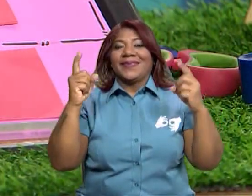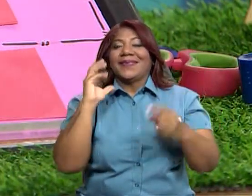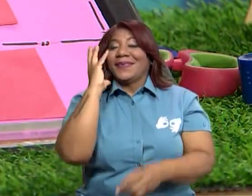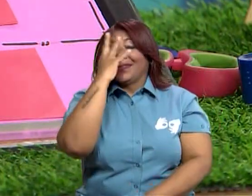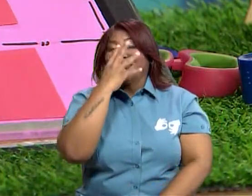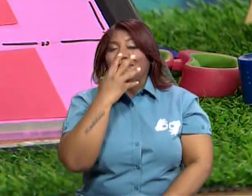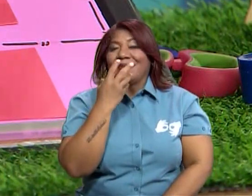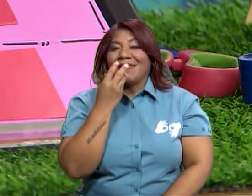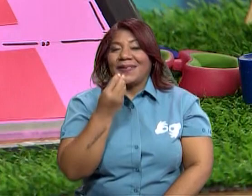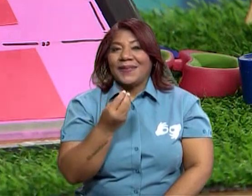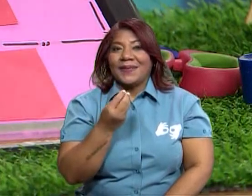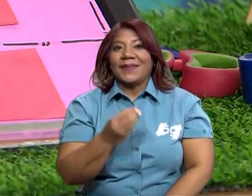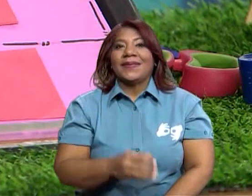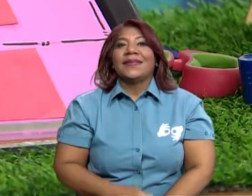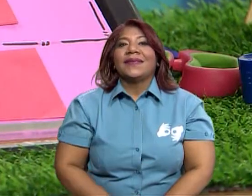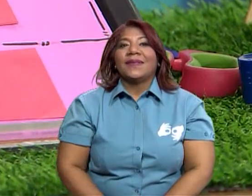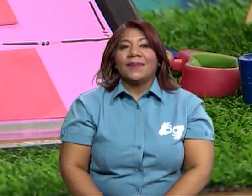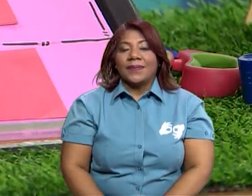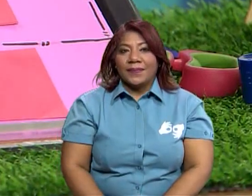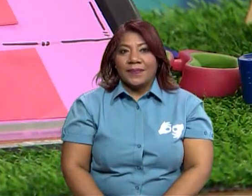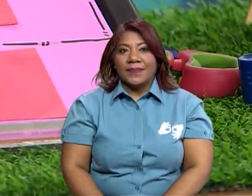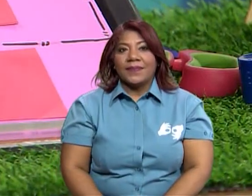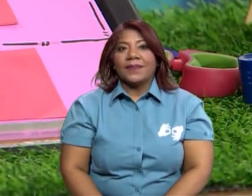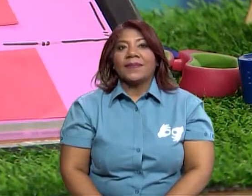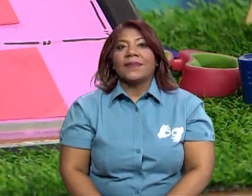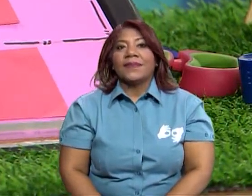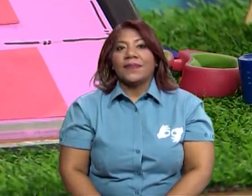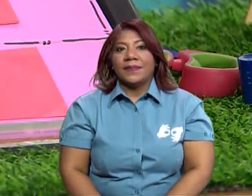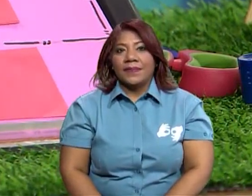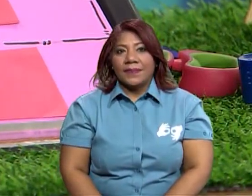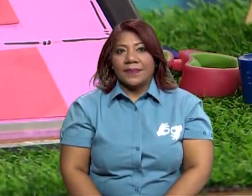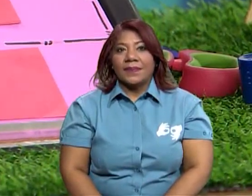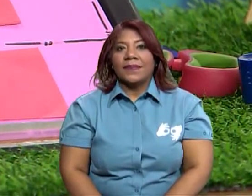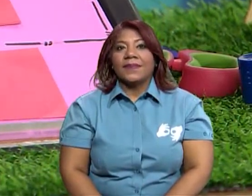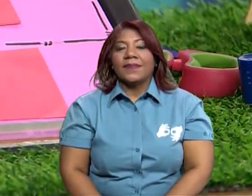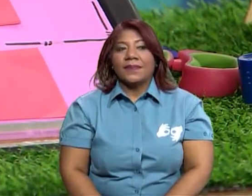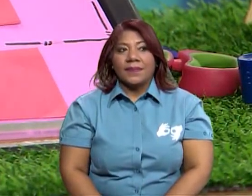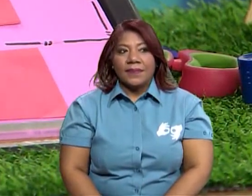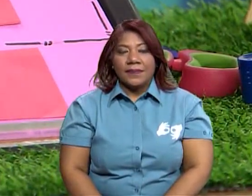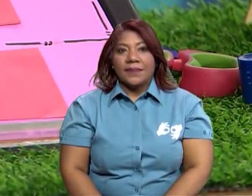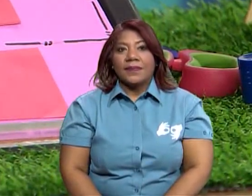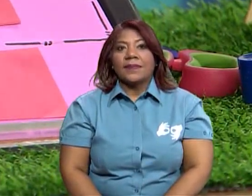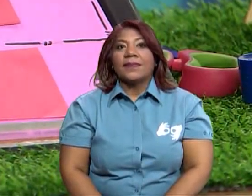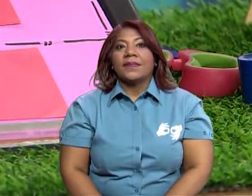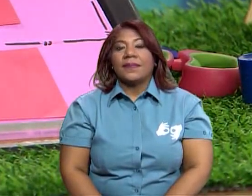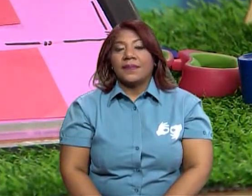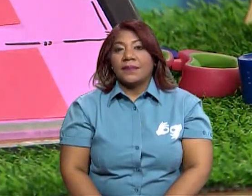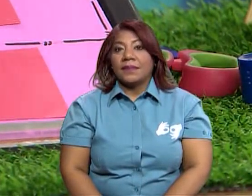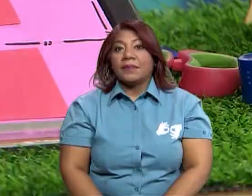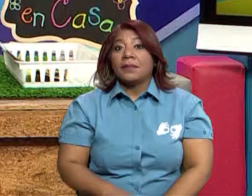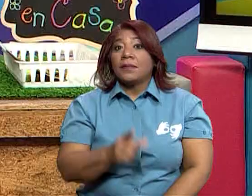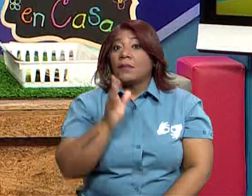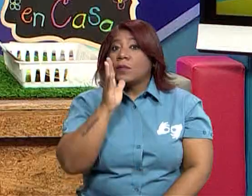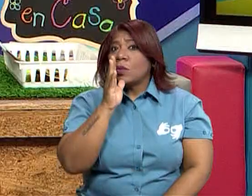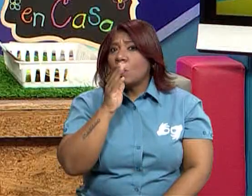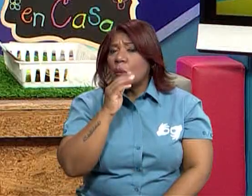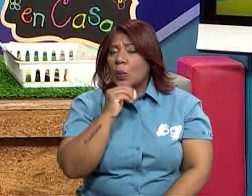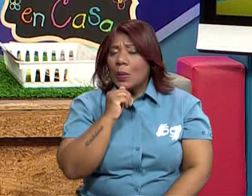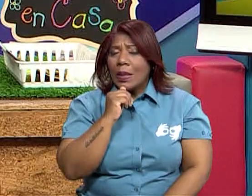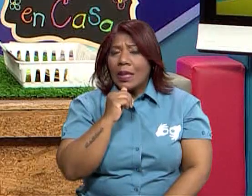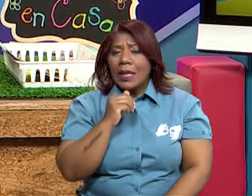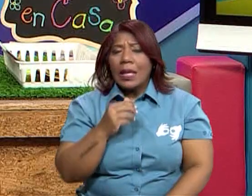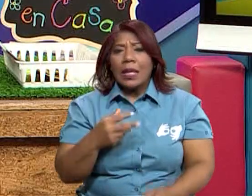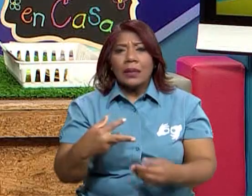darle más color y más viveza, ¿ok? Puedes también hacer hasta un dibujo que sé que te va a quedar